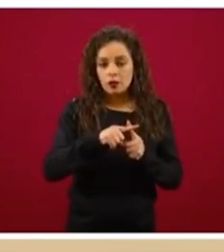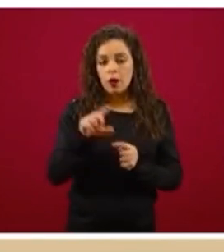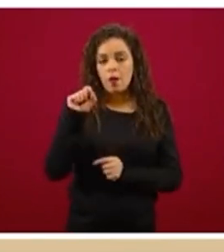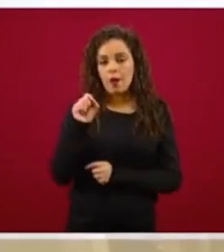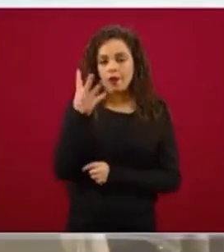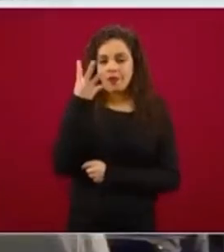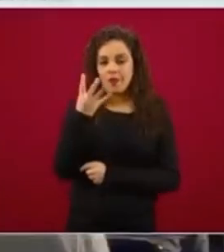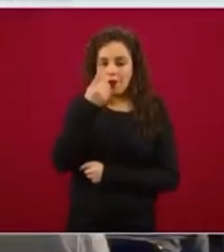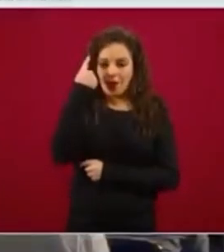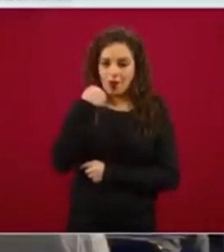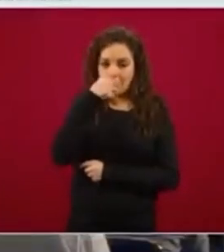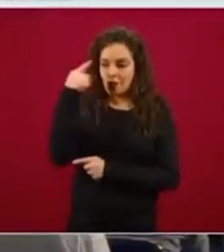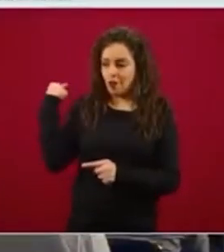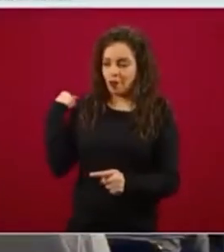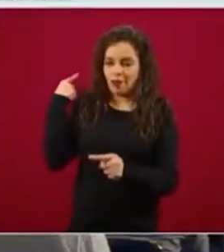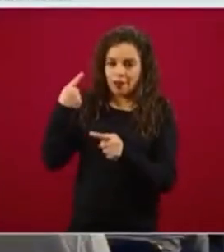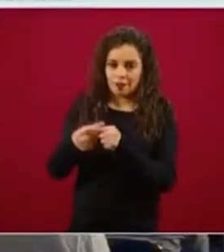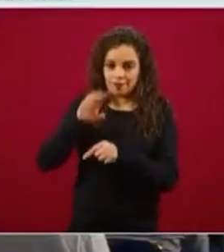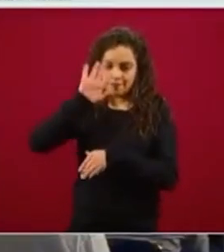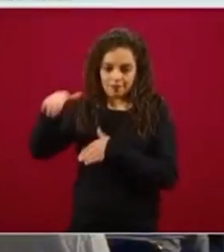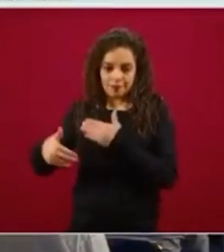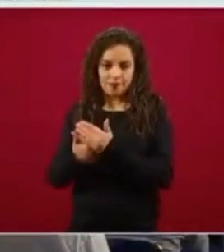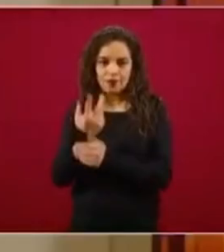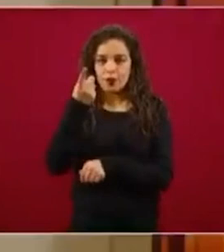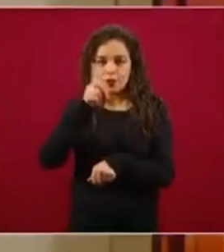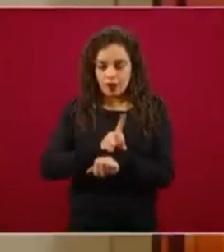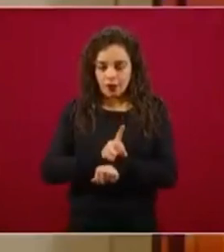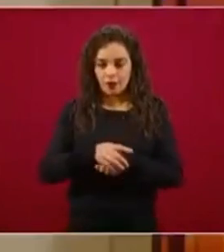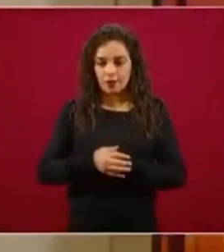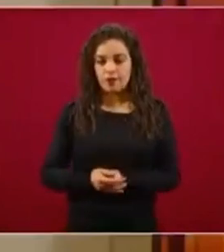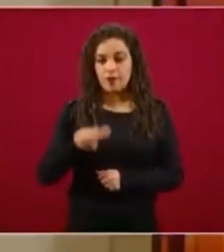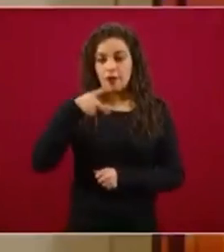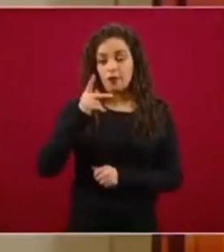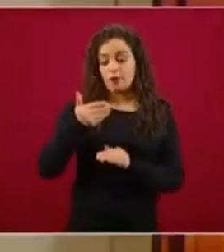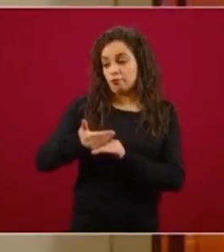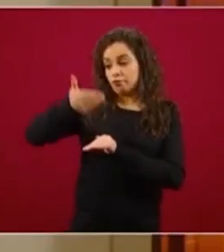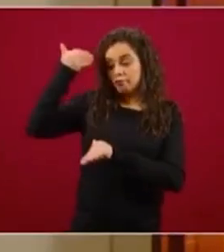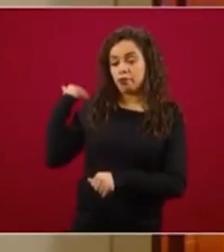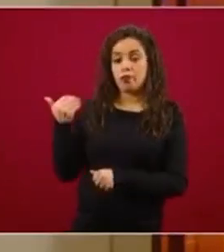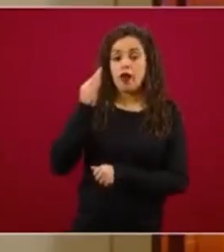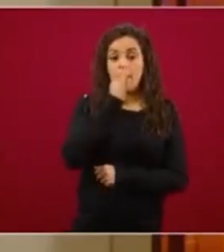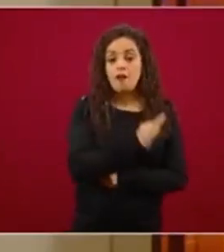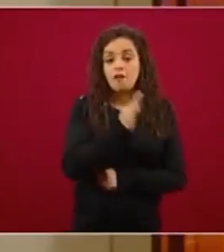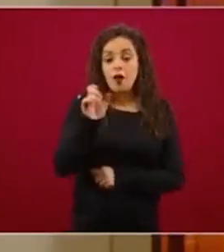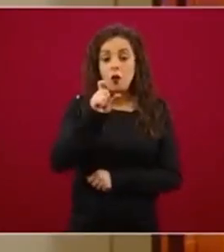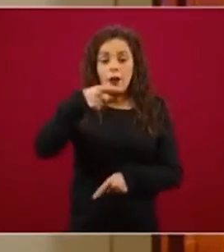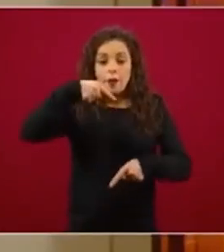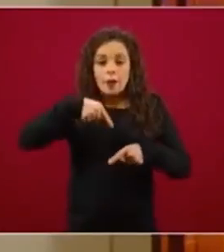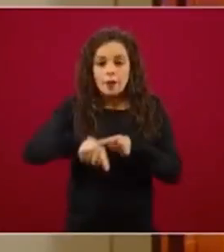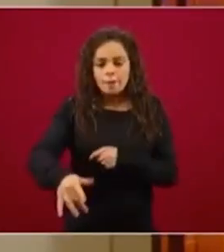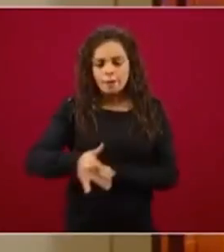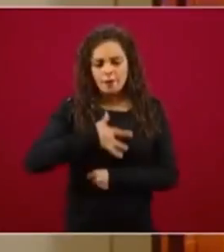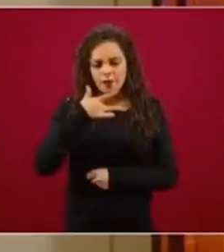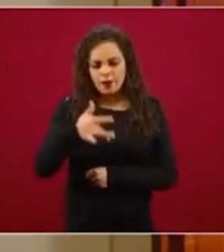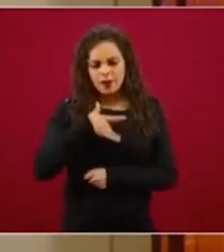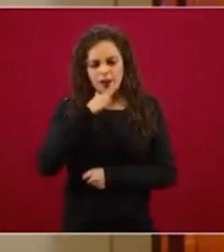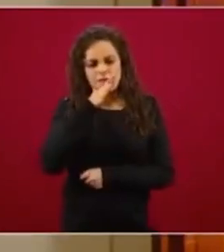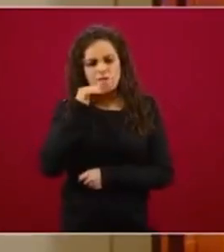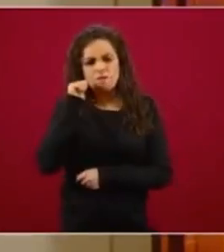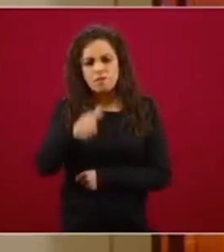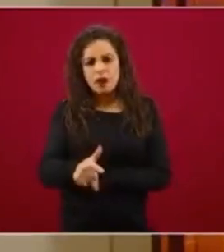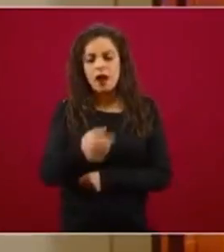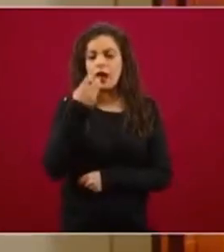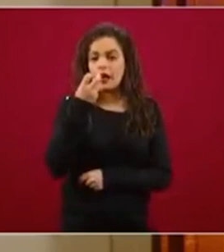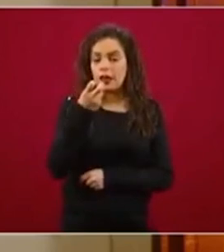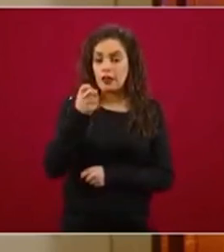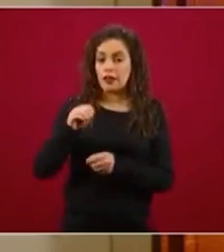como vemos en la gráfica previa, su fecha de inicio de síntomas y por lo tanto su lugar en la curva epidémica